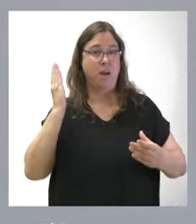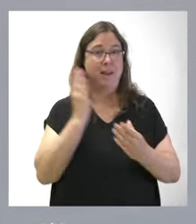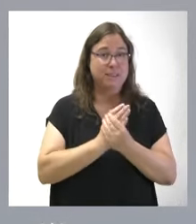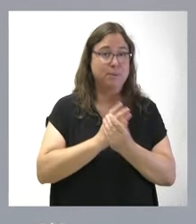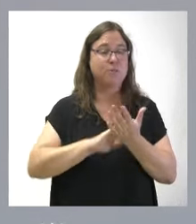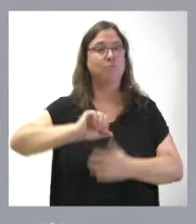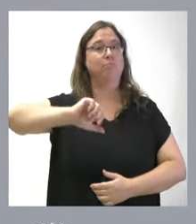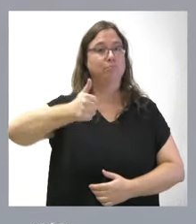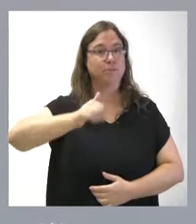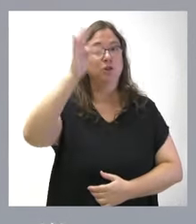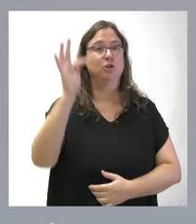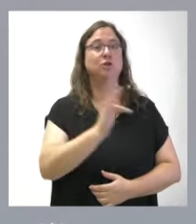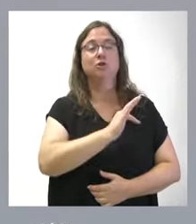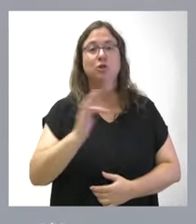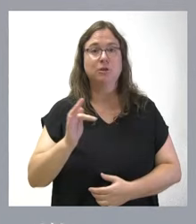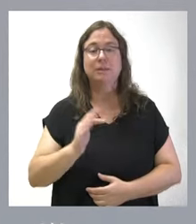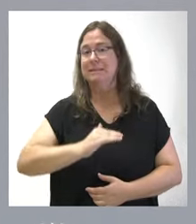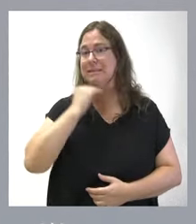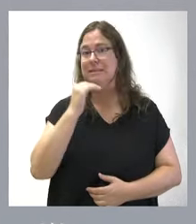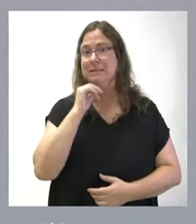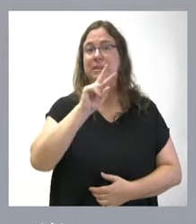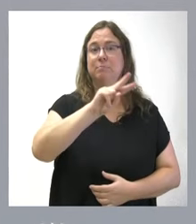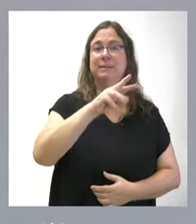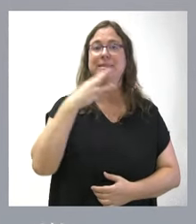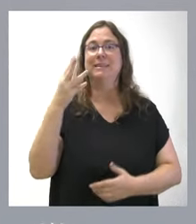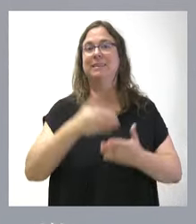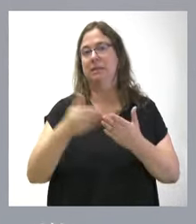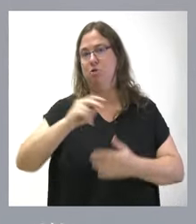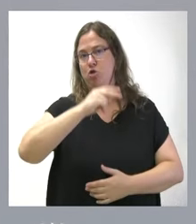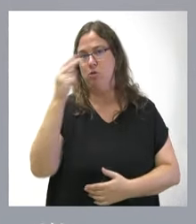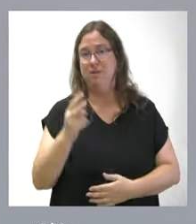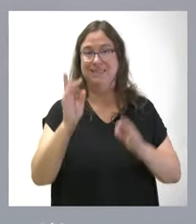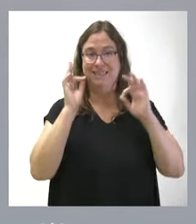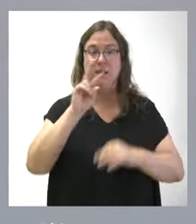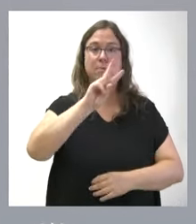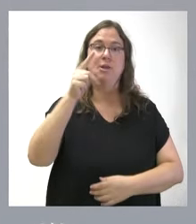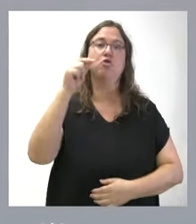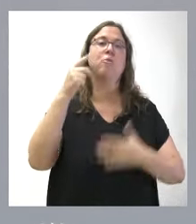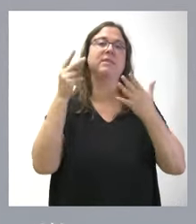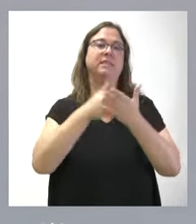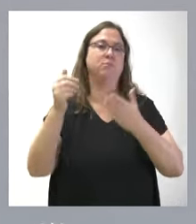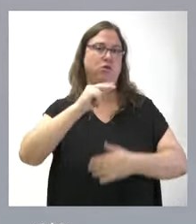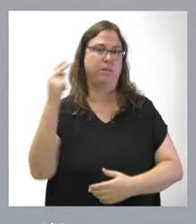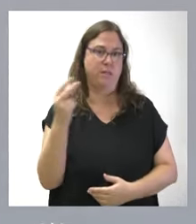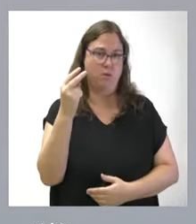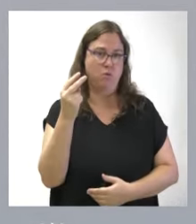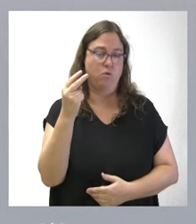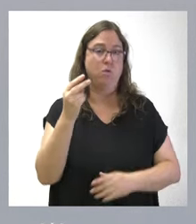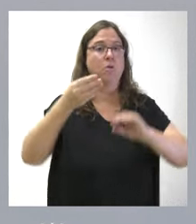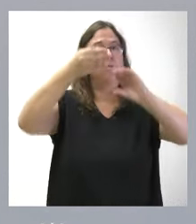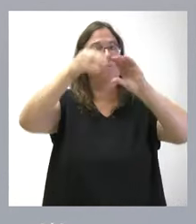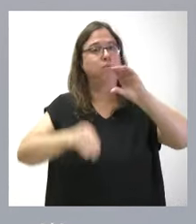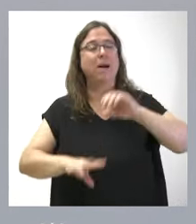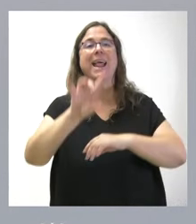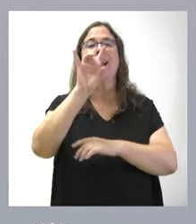aprobados alcanzan prácticamente los 23 millones de euros, en concreto 22,7 millones de euros, que se desglosan en